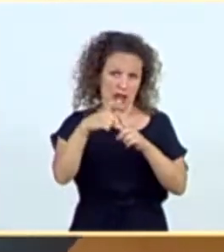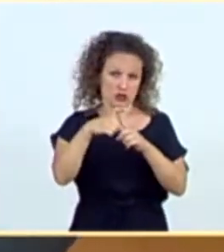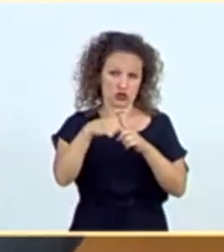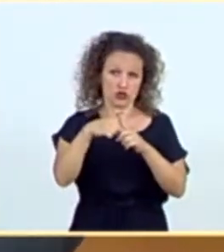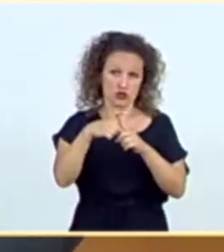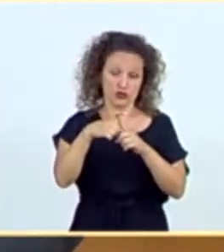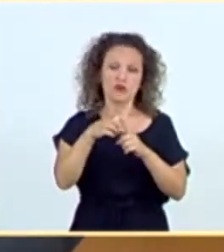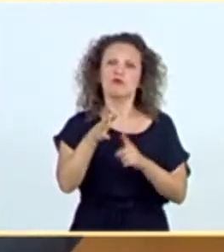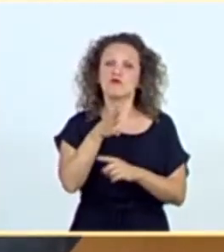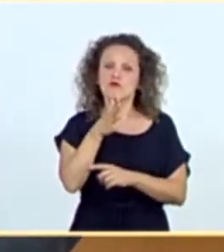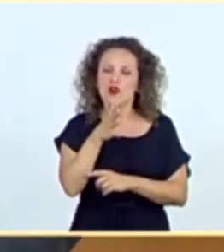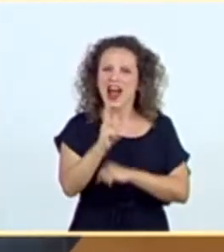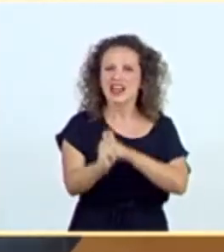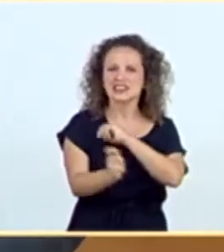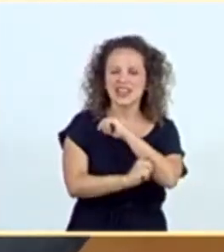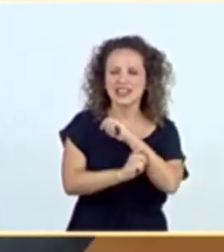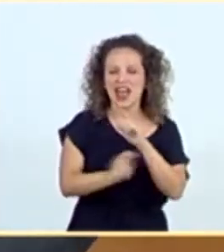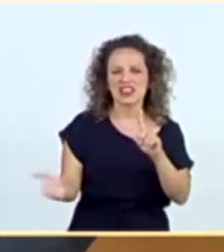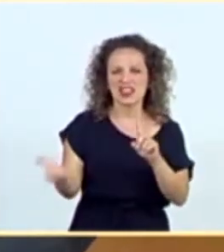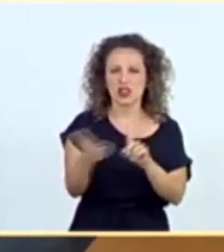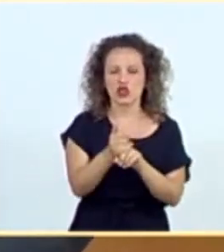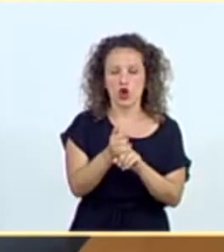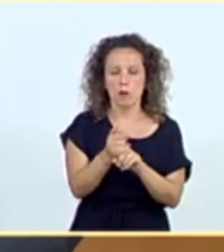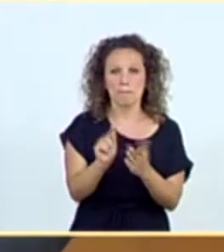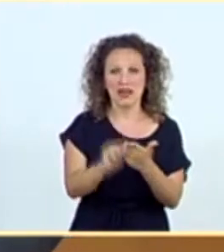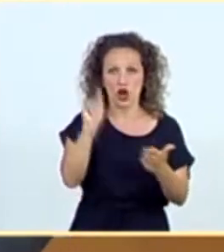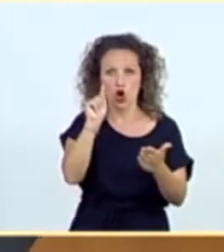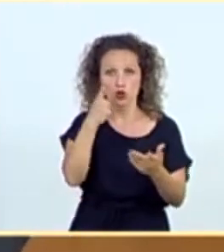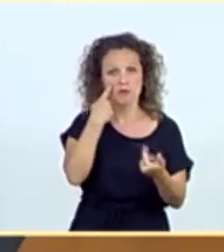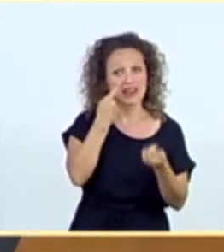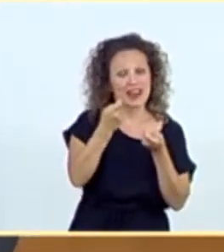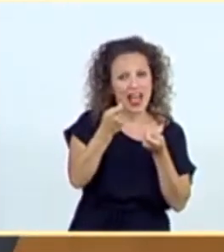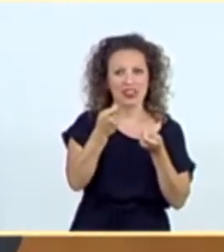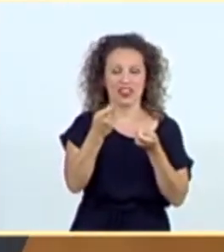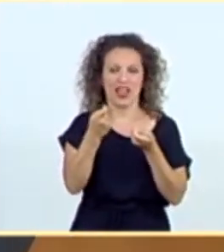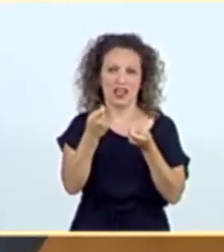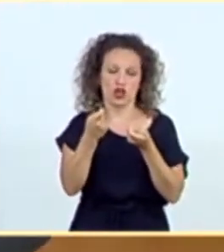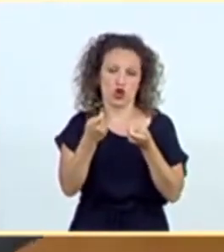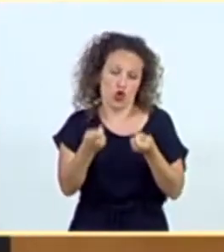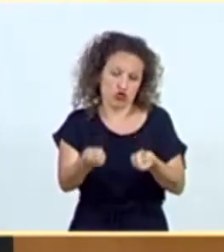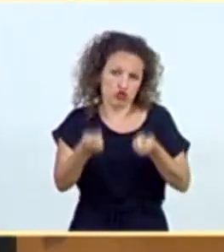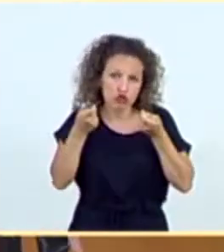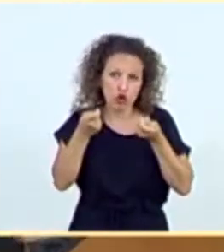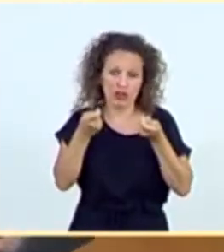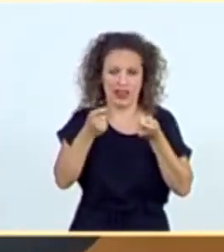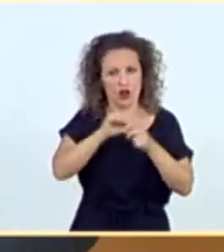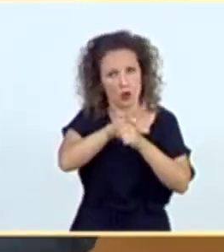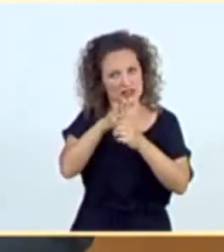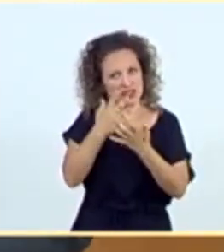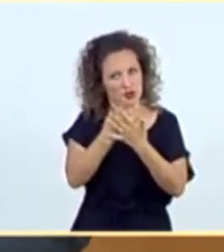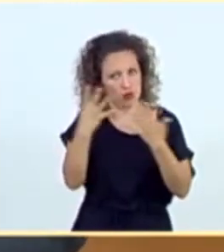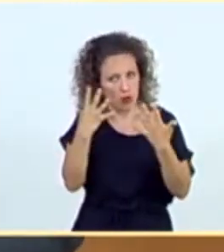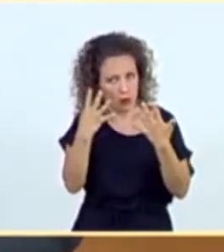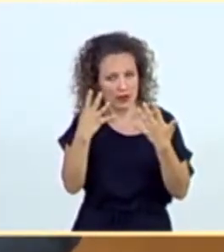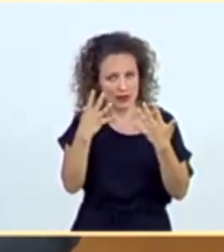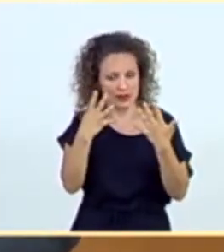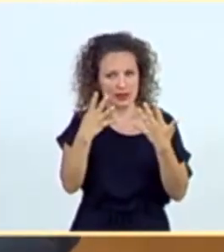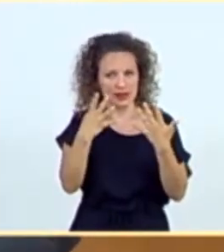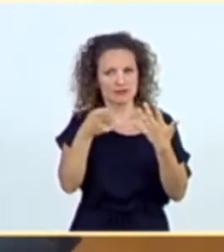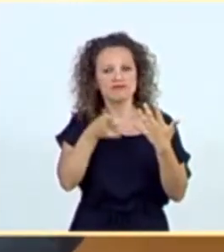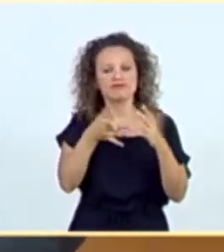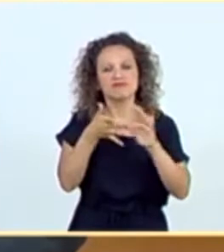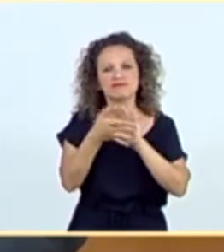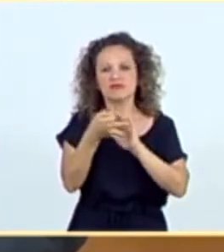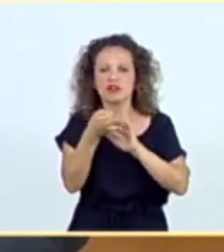se puso en marcha una nueva estrategia de detección precoz, vigilancia y control de COVID-19, indicando que había que hacer